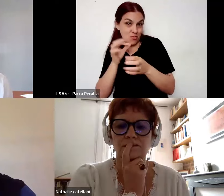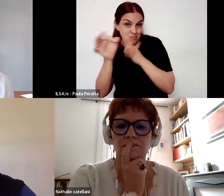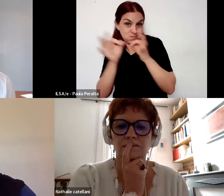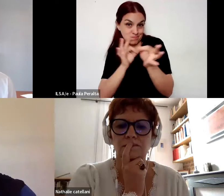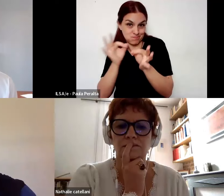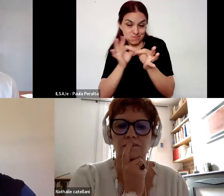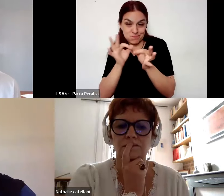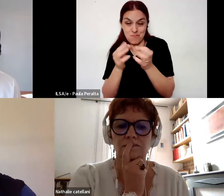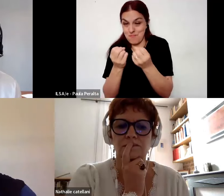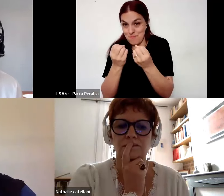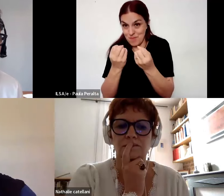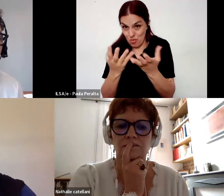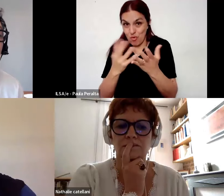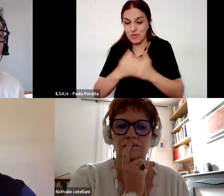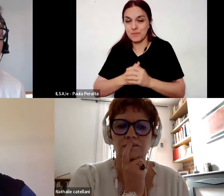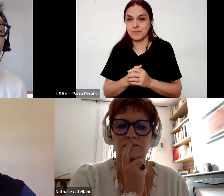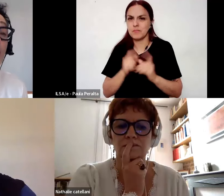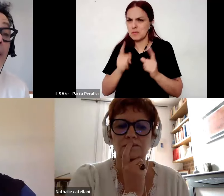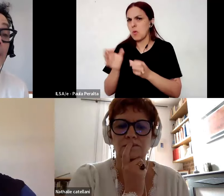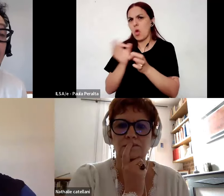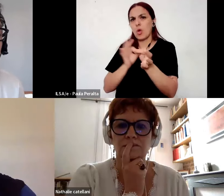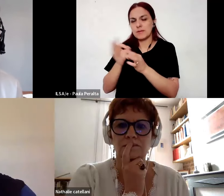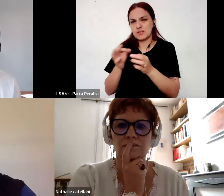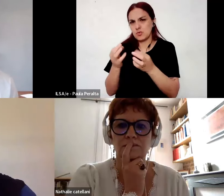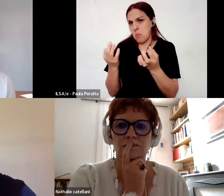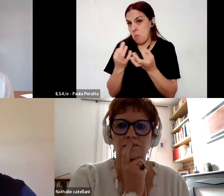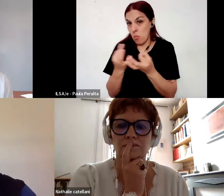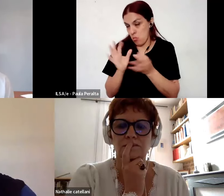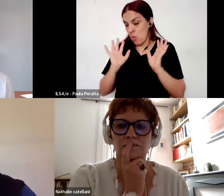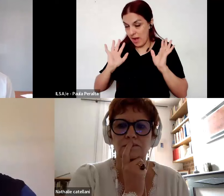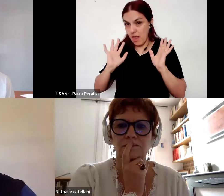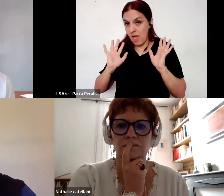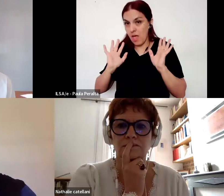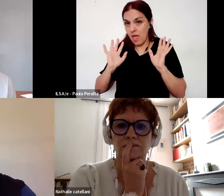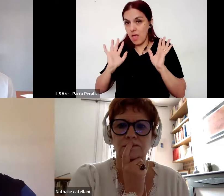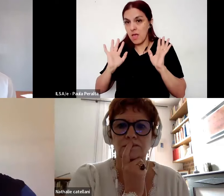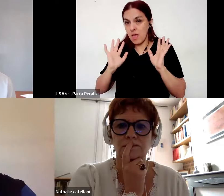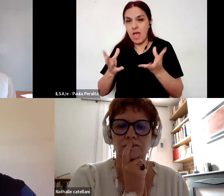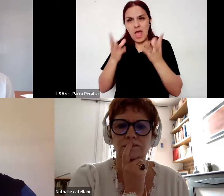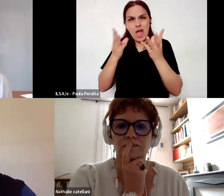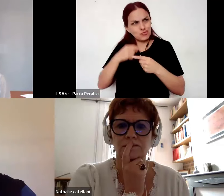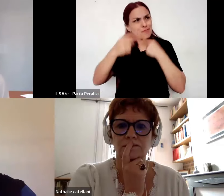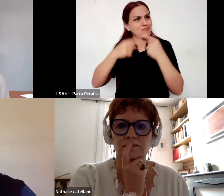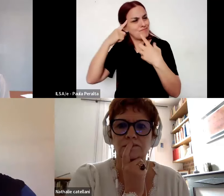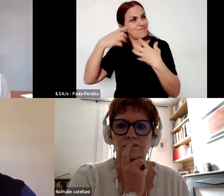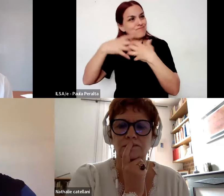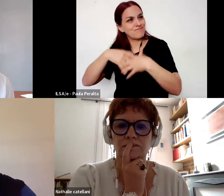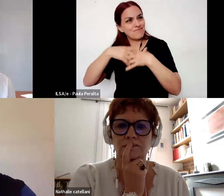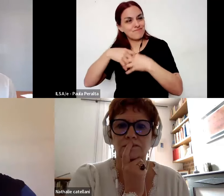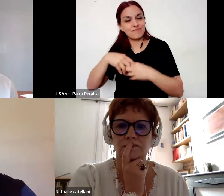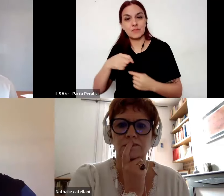de que toda conversación o buena conversación es la que nos deja pensando bueno y en mi caso